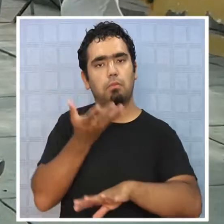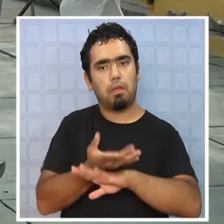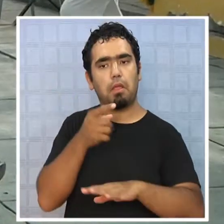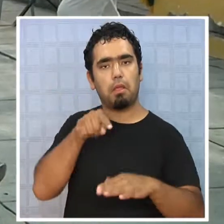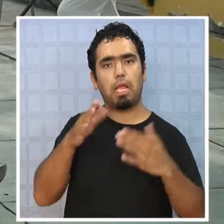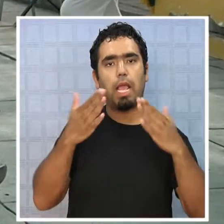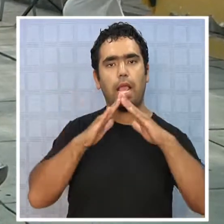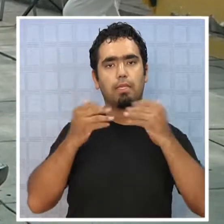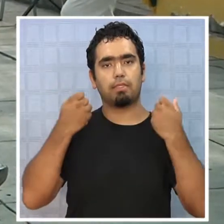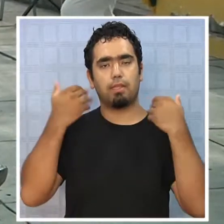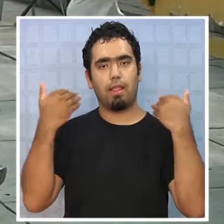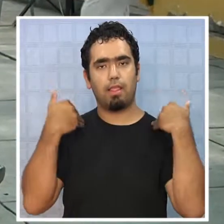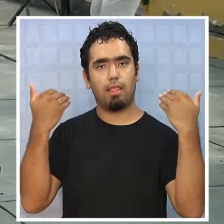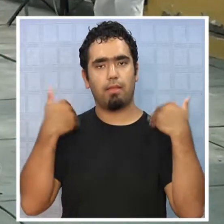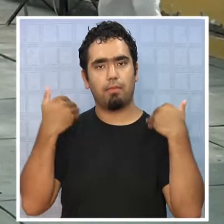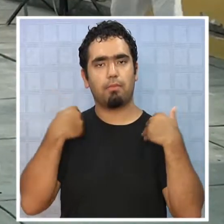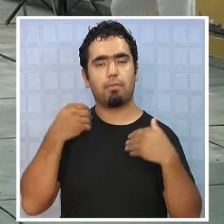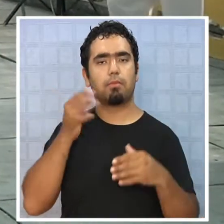artistas locales.